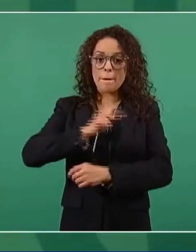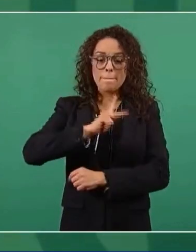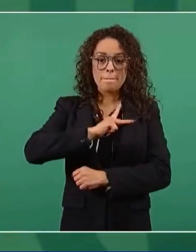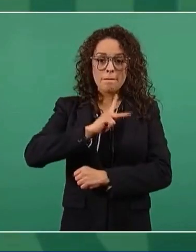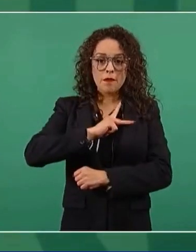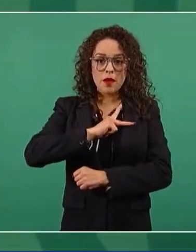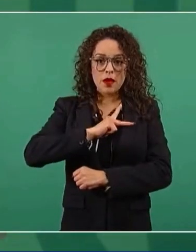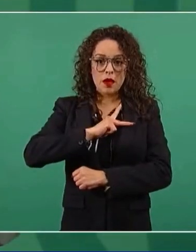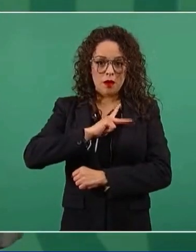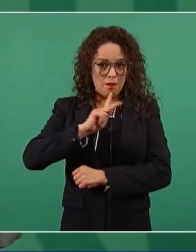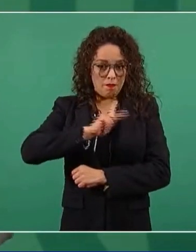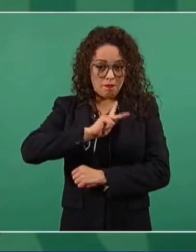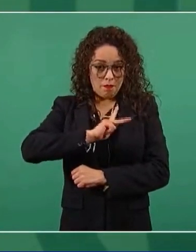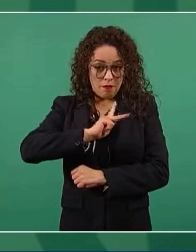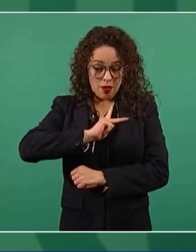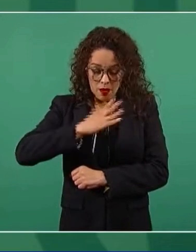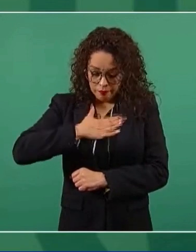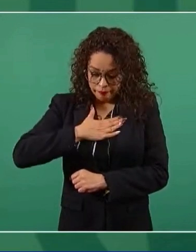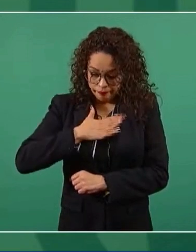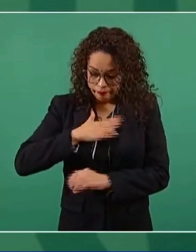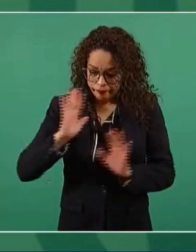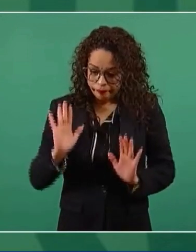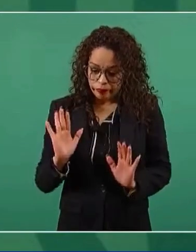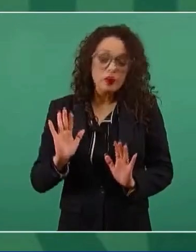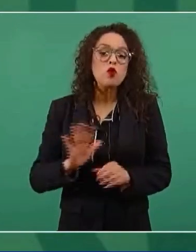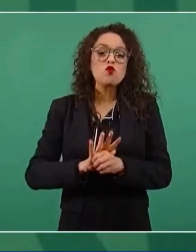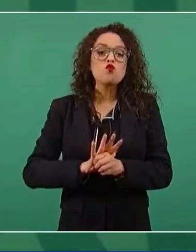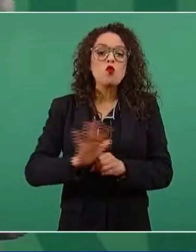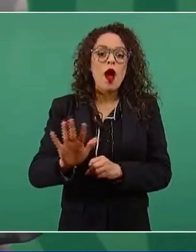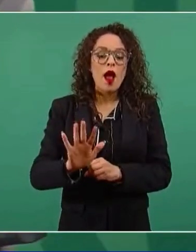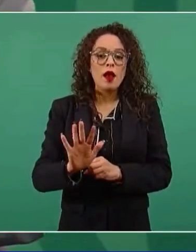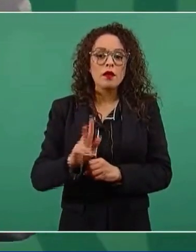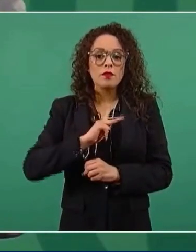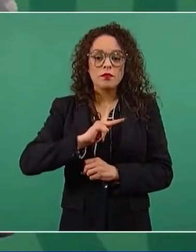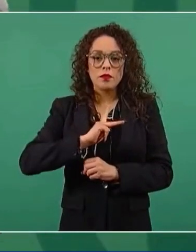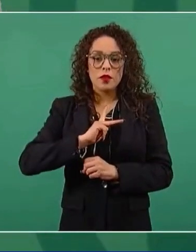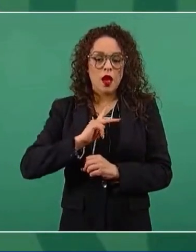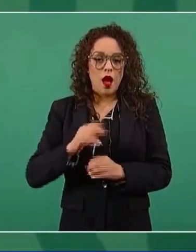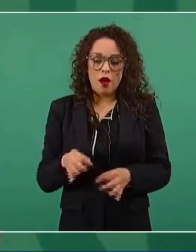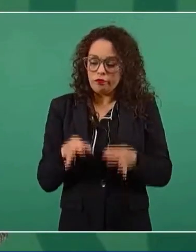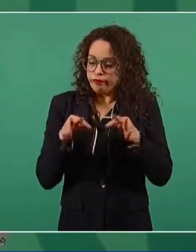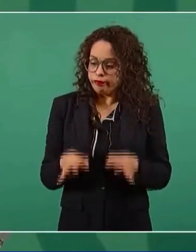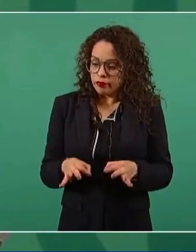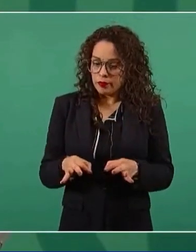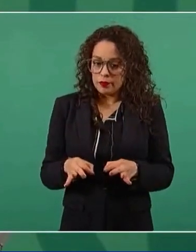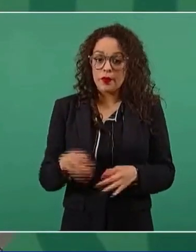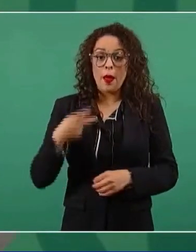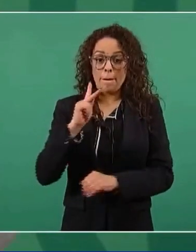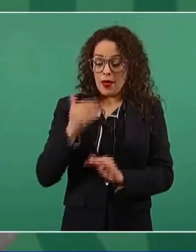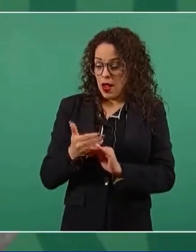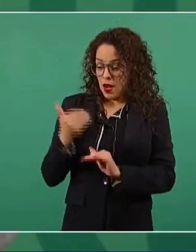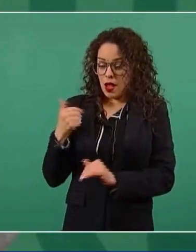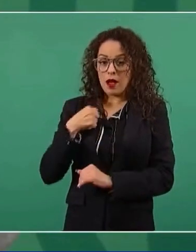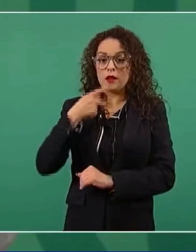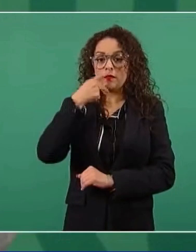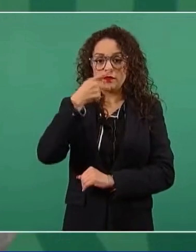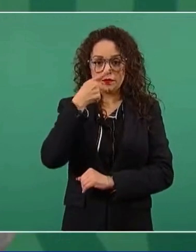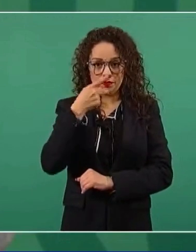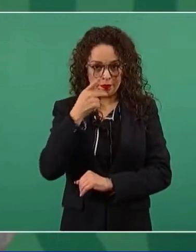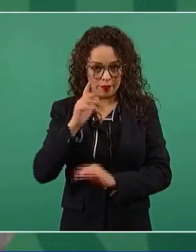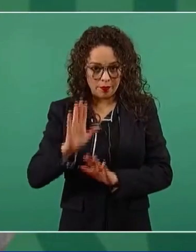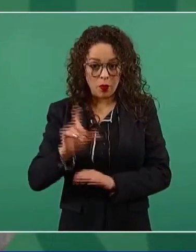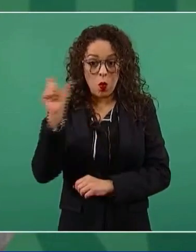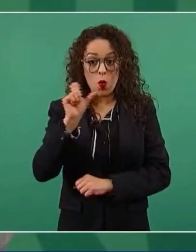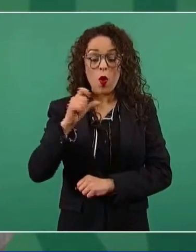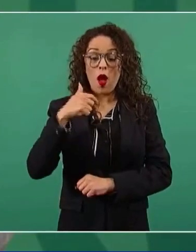Adelanto también que yo de manera pública, desde que tomé posesión,